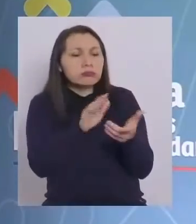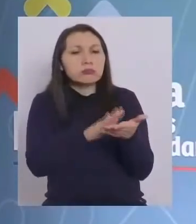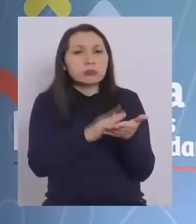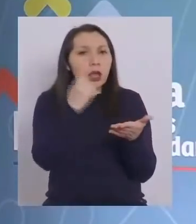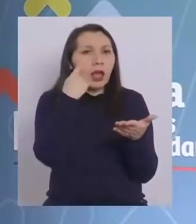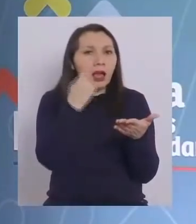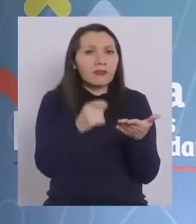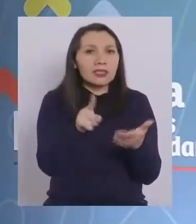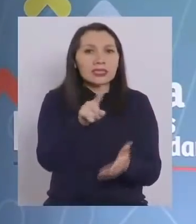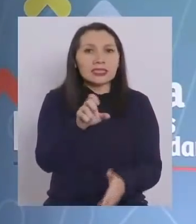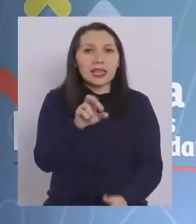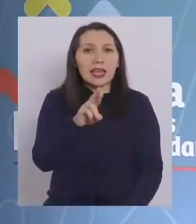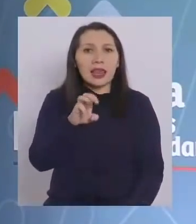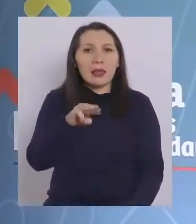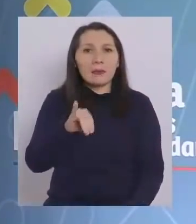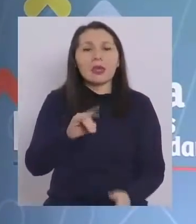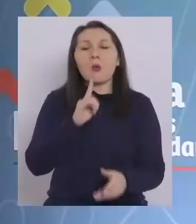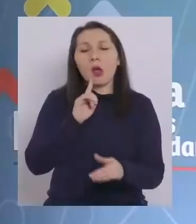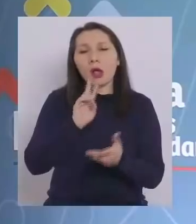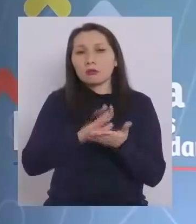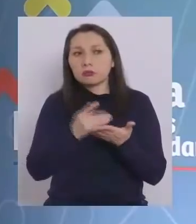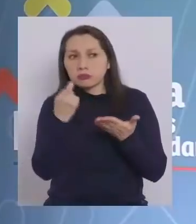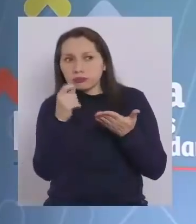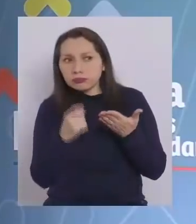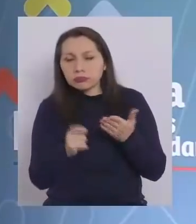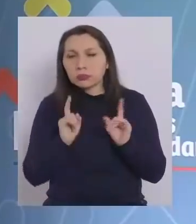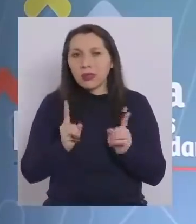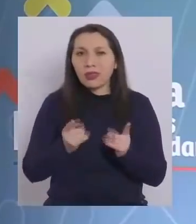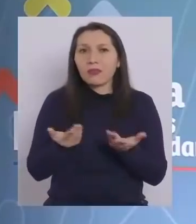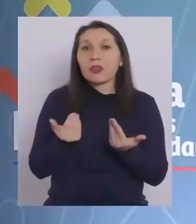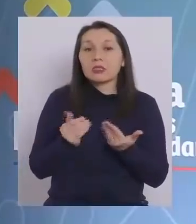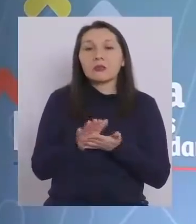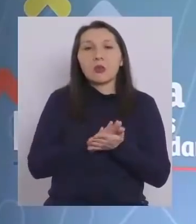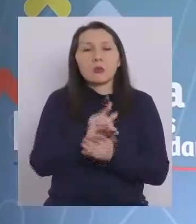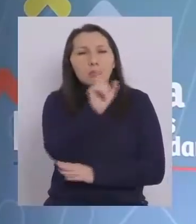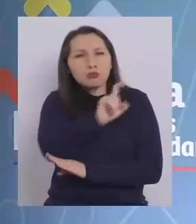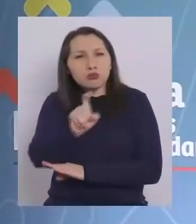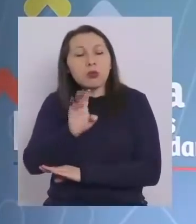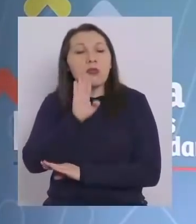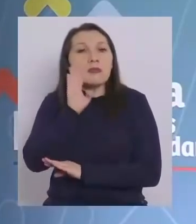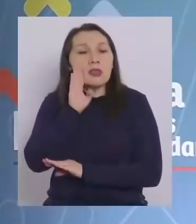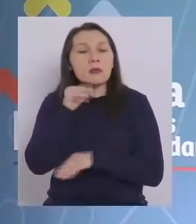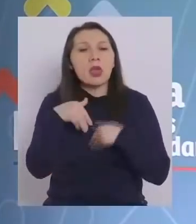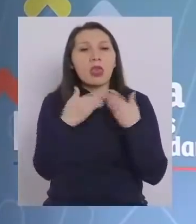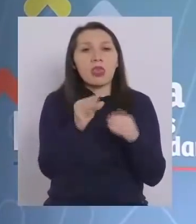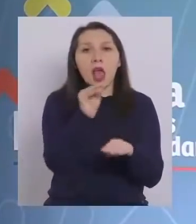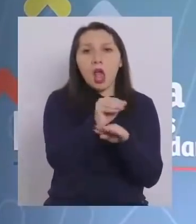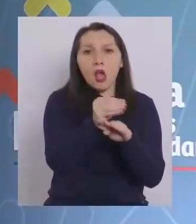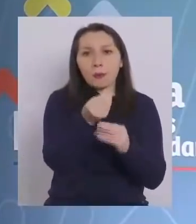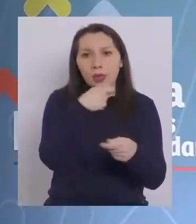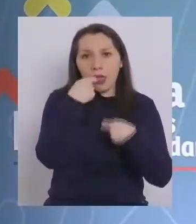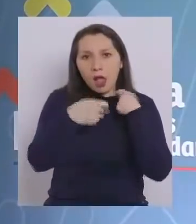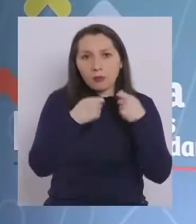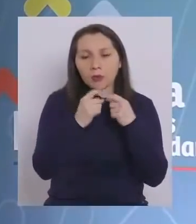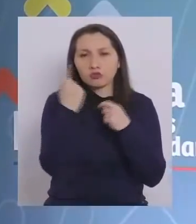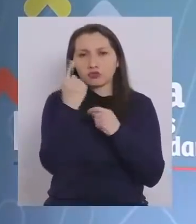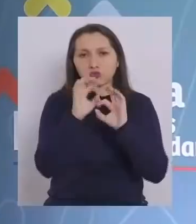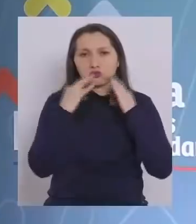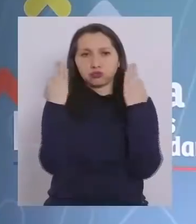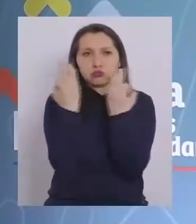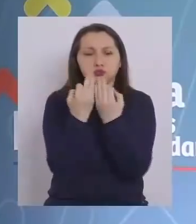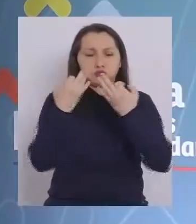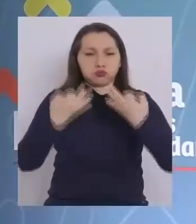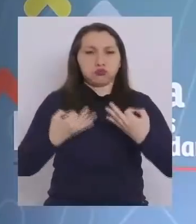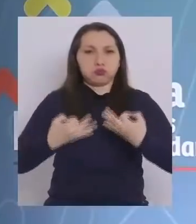para que cumplan con los ciertos criterios sanitarios que requieran sanitización, llevar la comida a la habitación, mantener aislamiento seguro